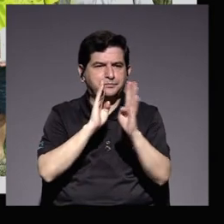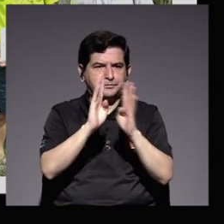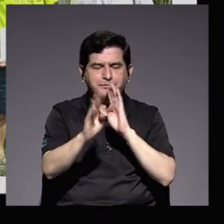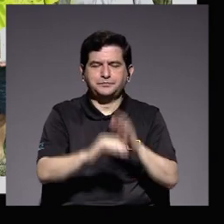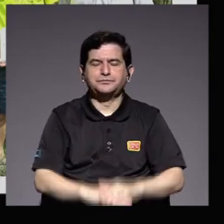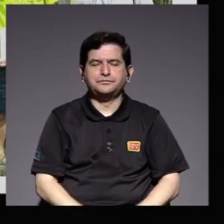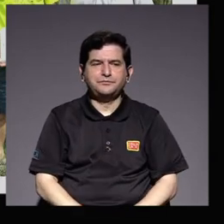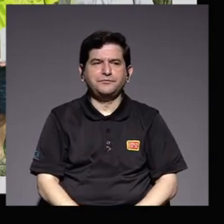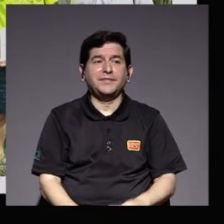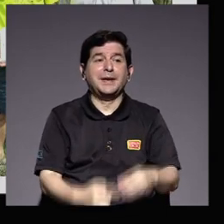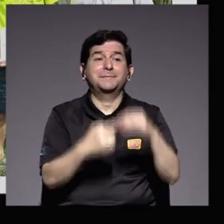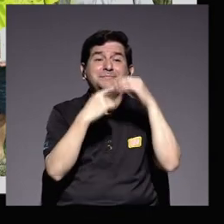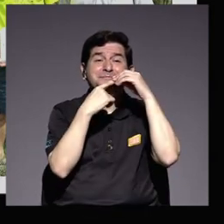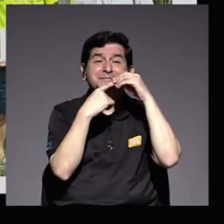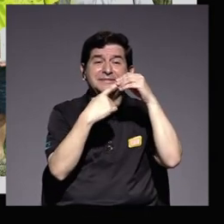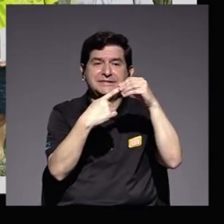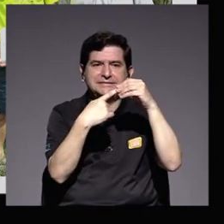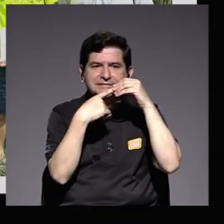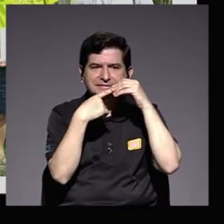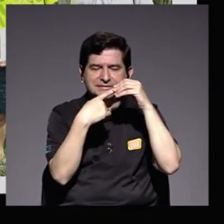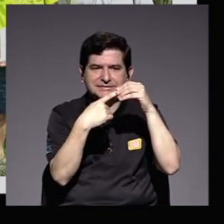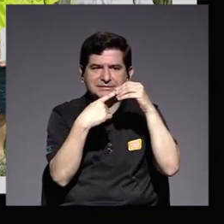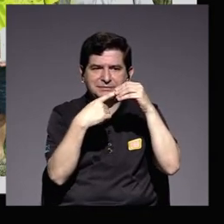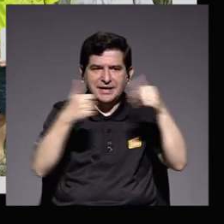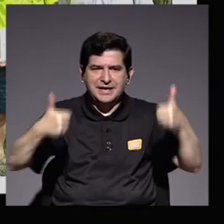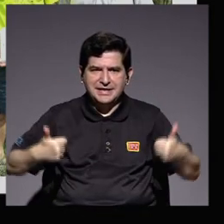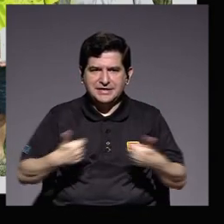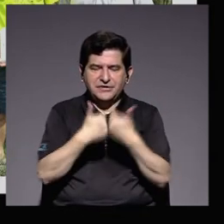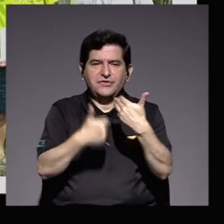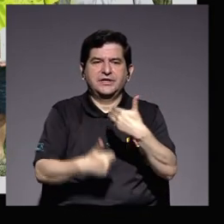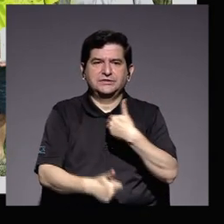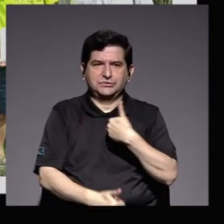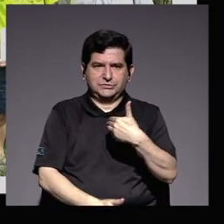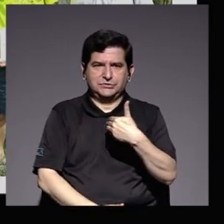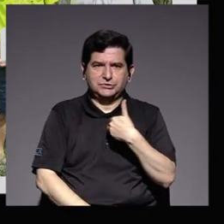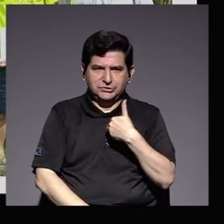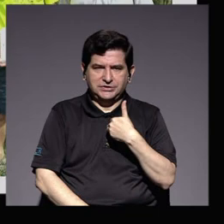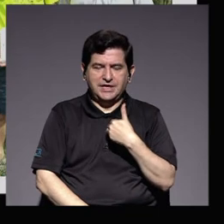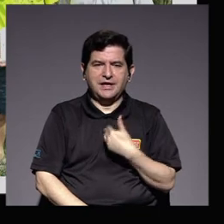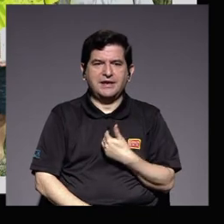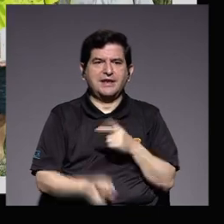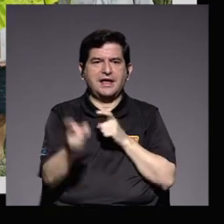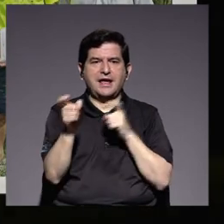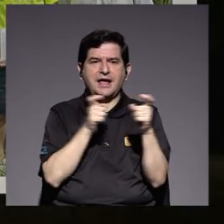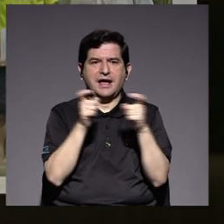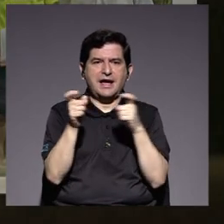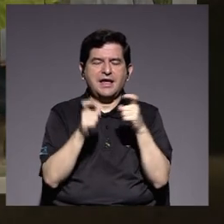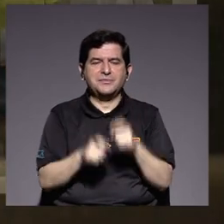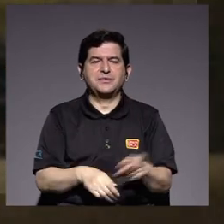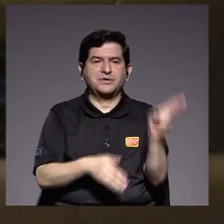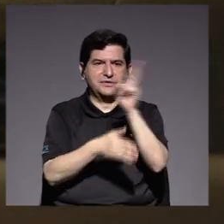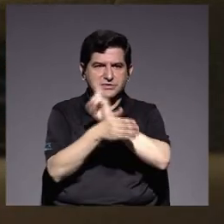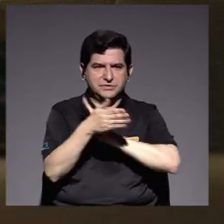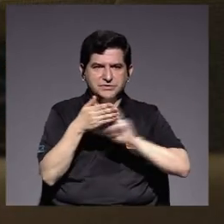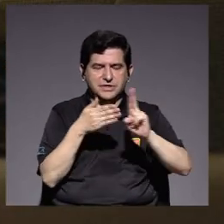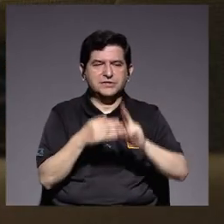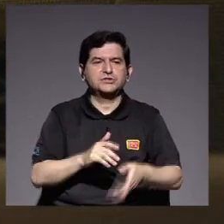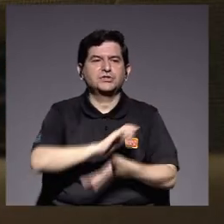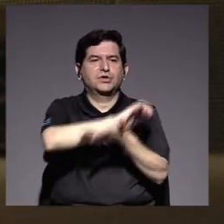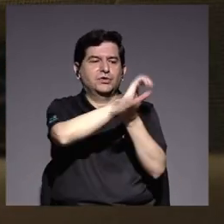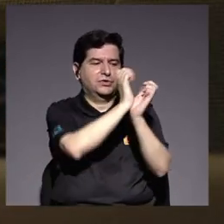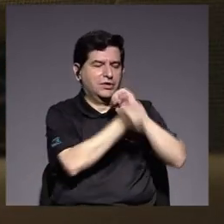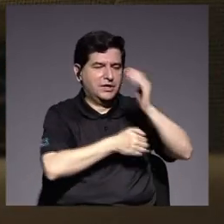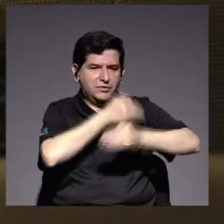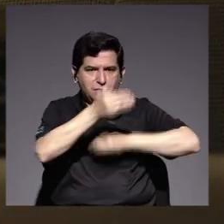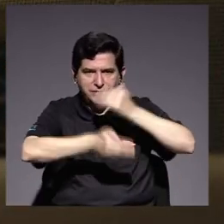sobre los principales retos que afronta la administración universitaria de transición